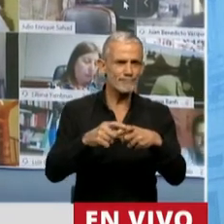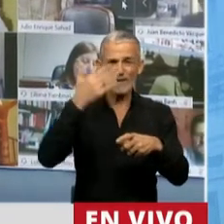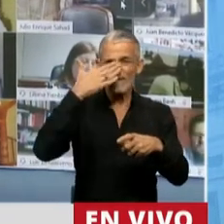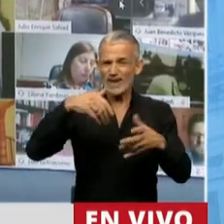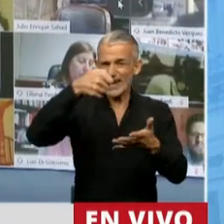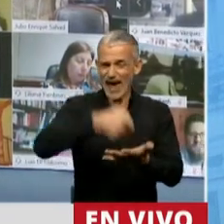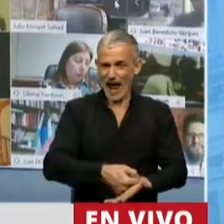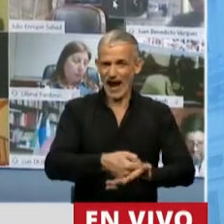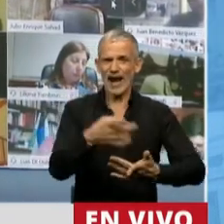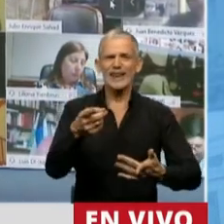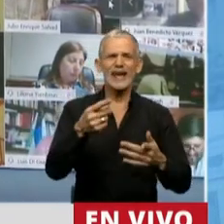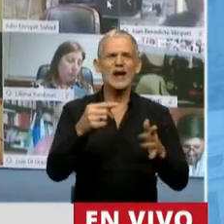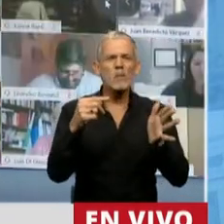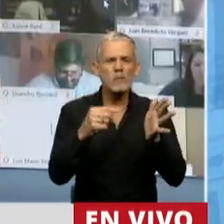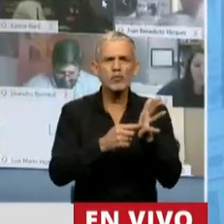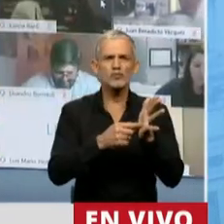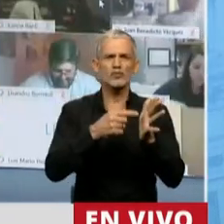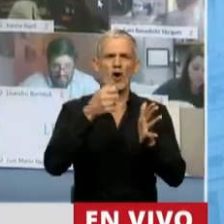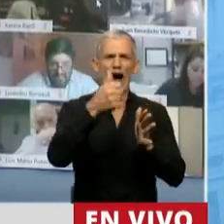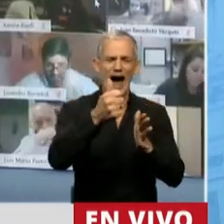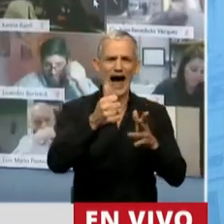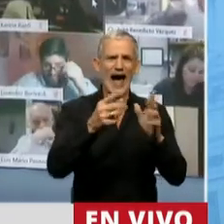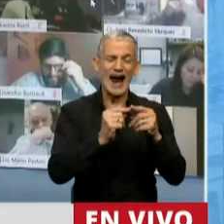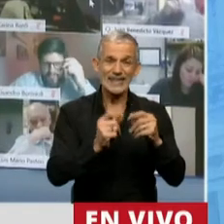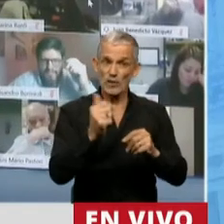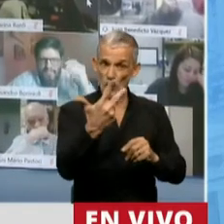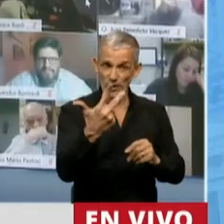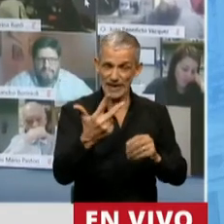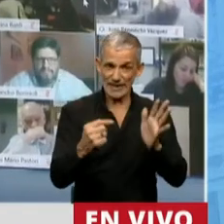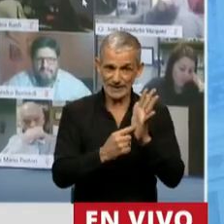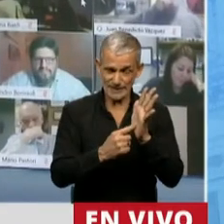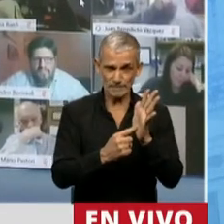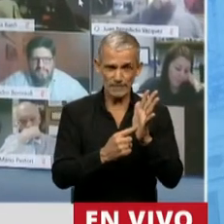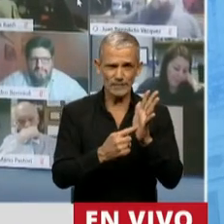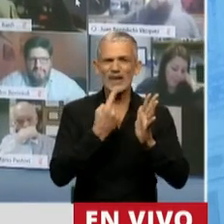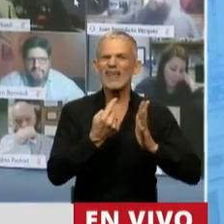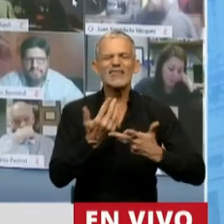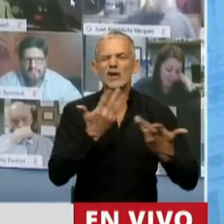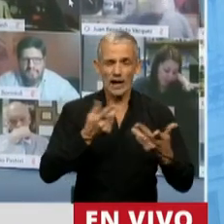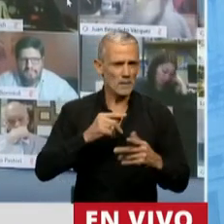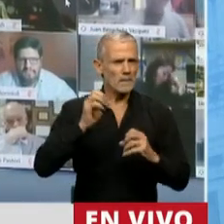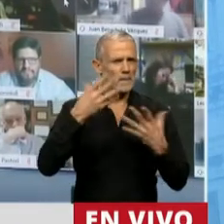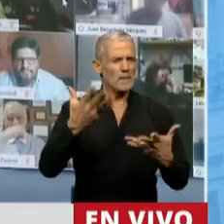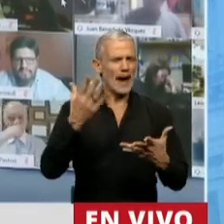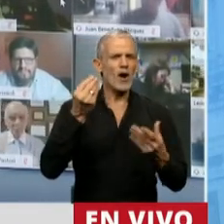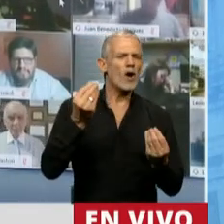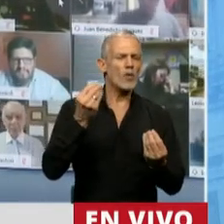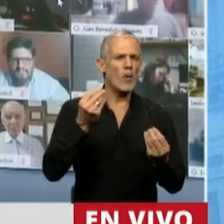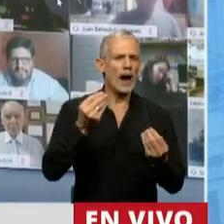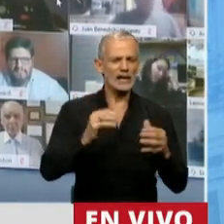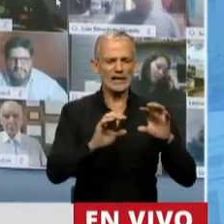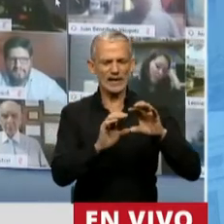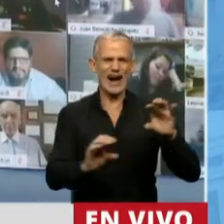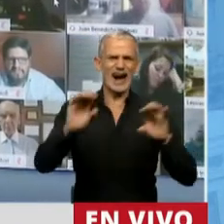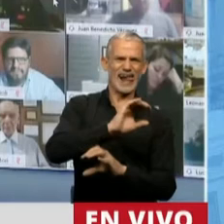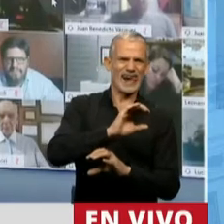final del inciso A del artículo 3, consideramos que es mejor pasarlo detrás